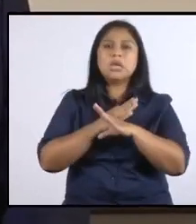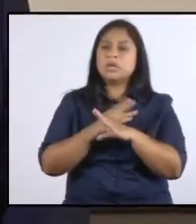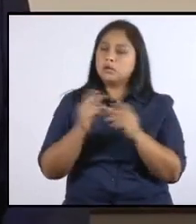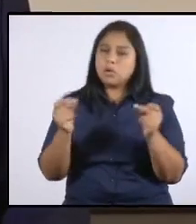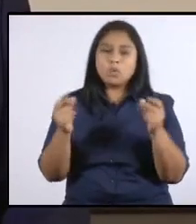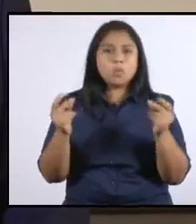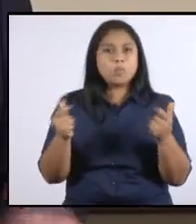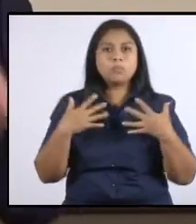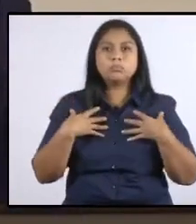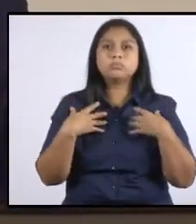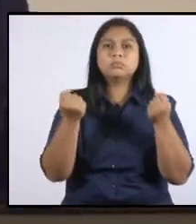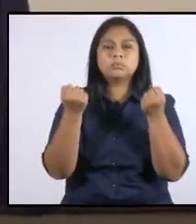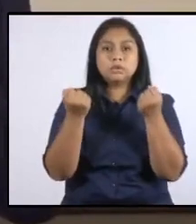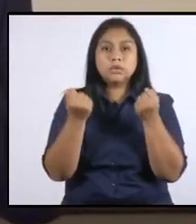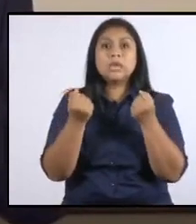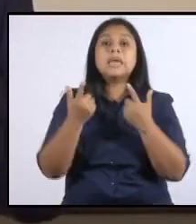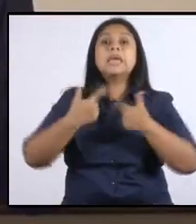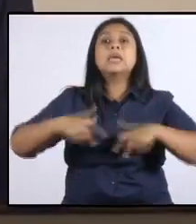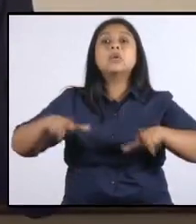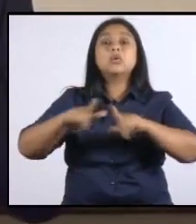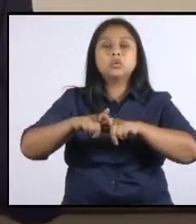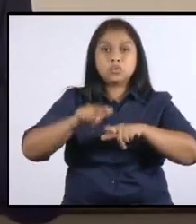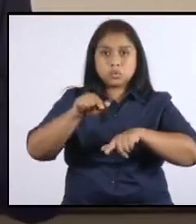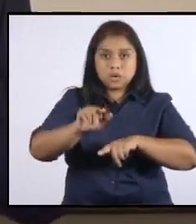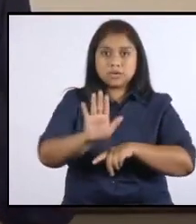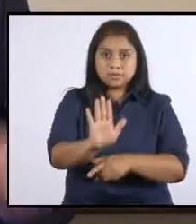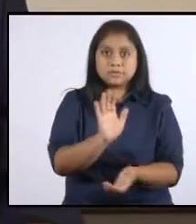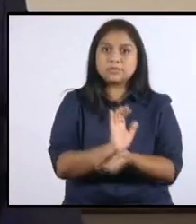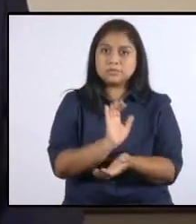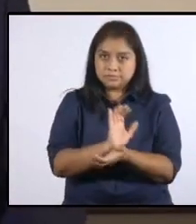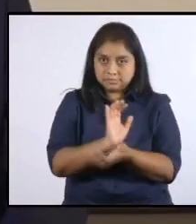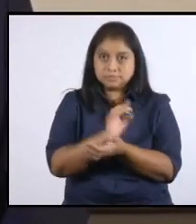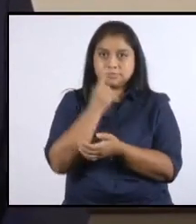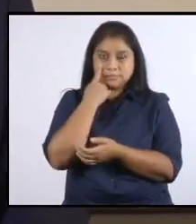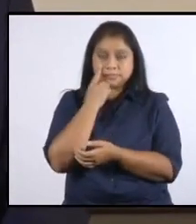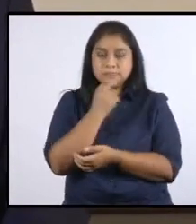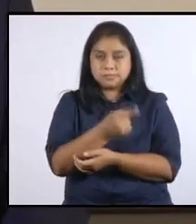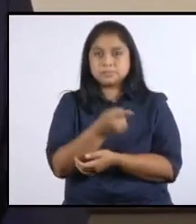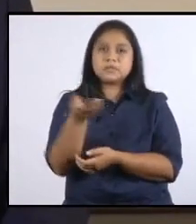restablecimiento en los lugares que habilitaremos para el efecto.